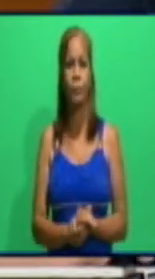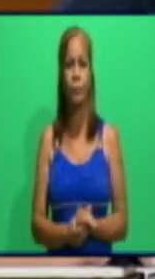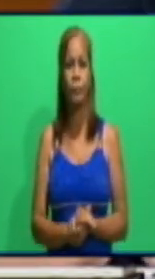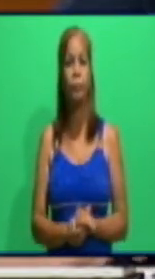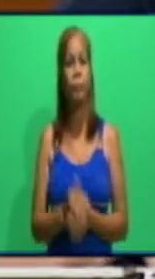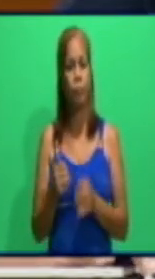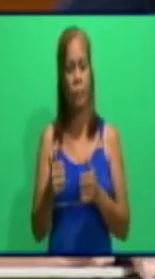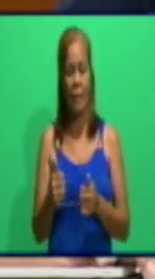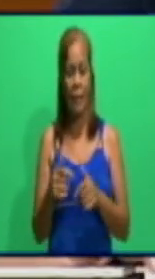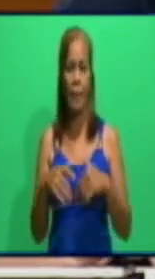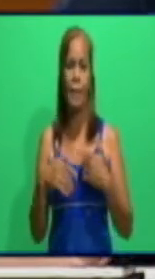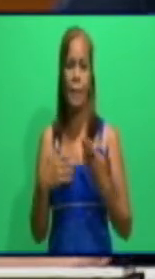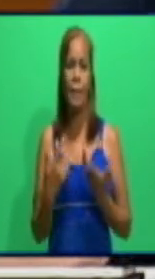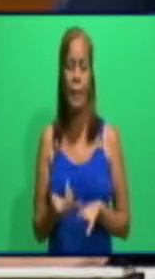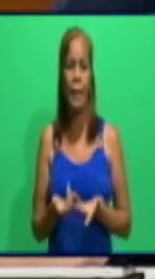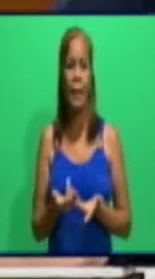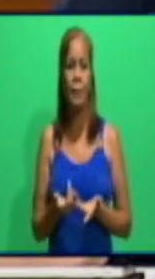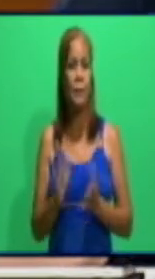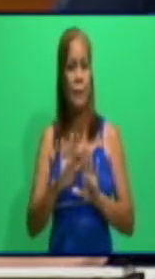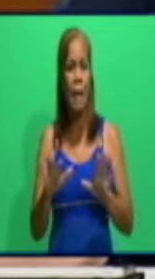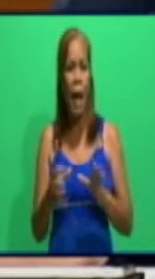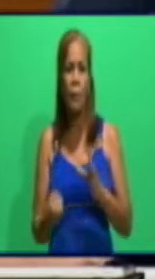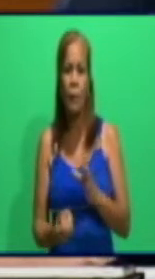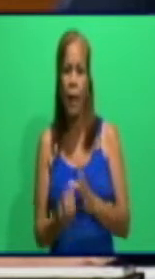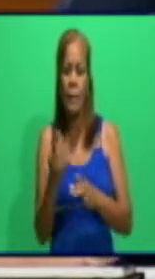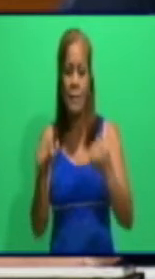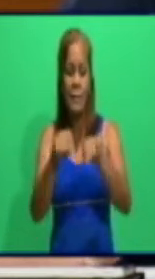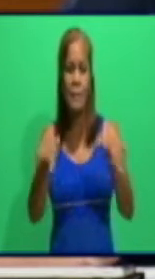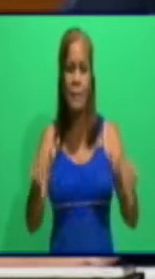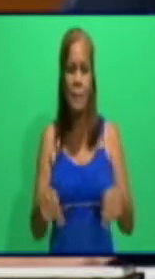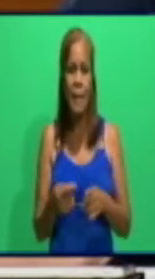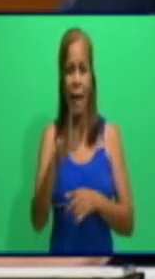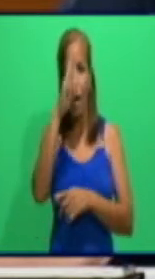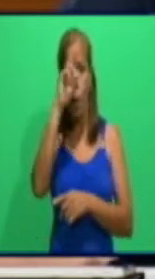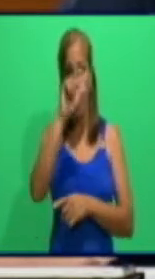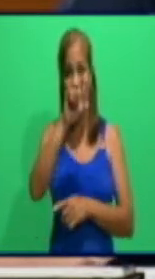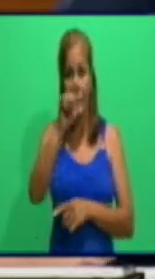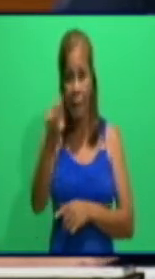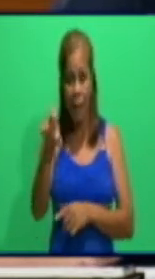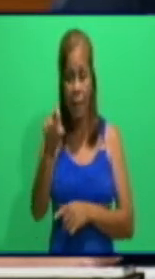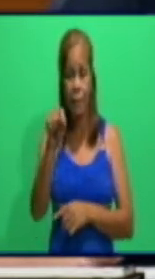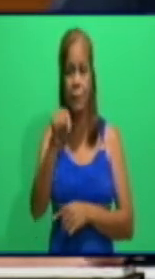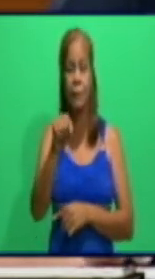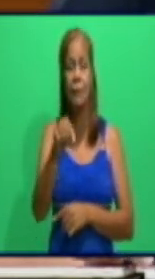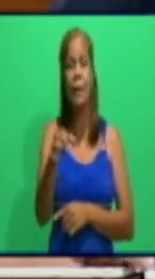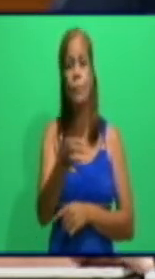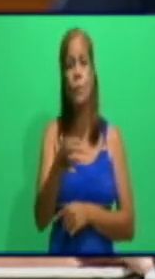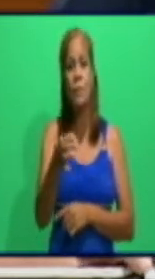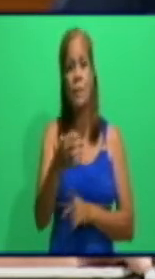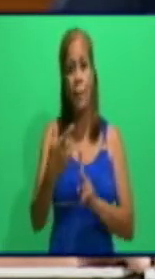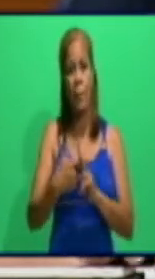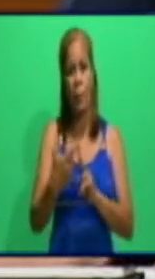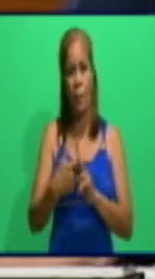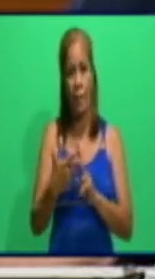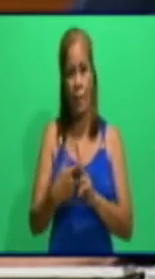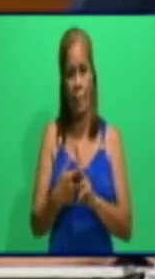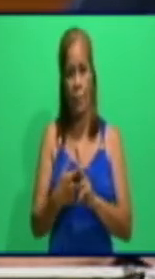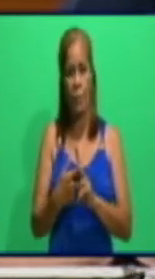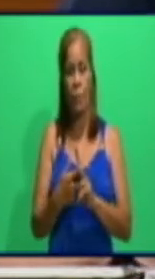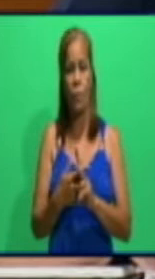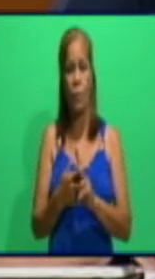de casos positivos que se comenzaron a confirmar en una sala de la maternidad provincial, en la sala